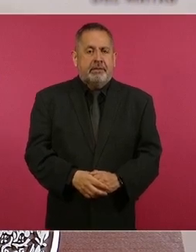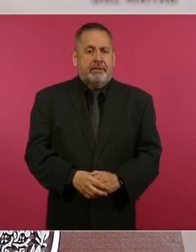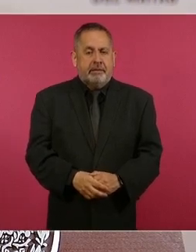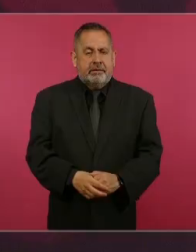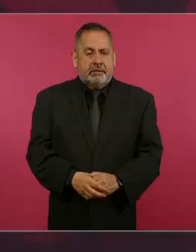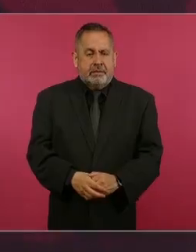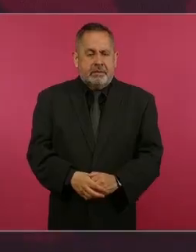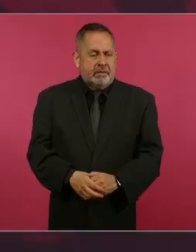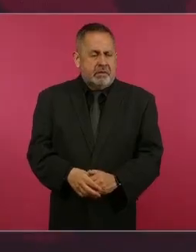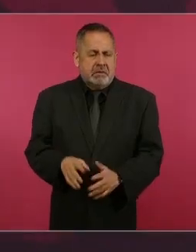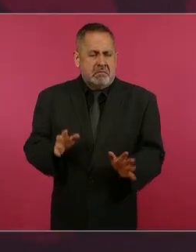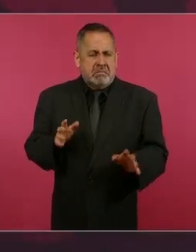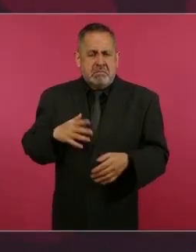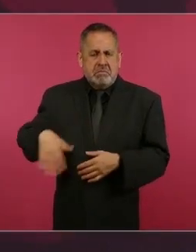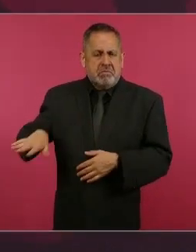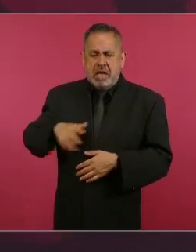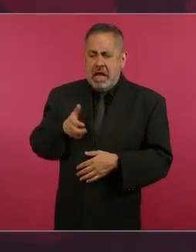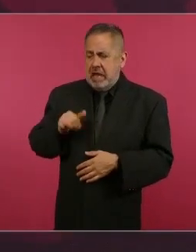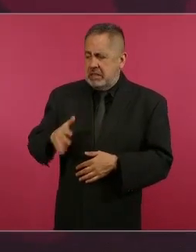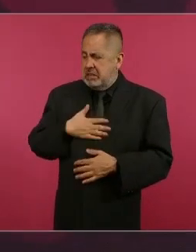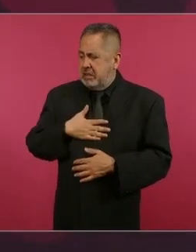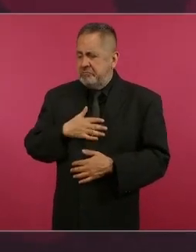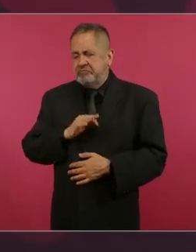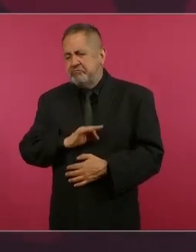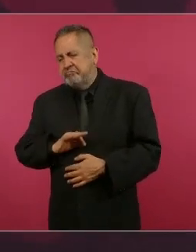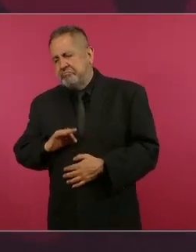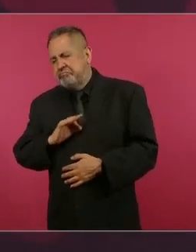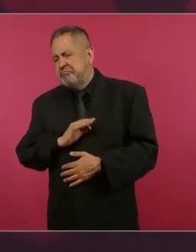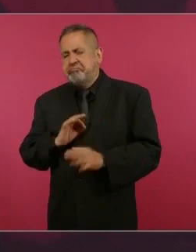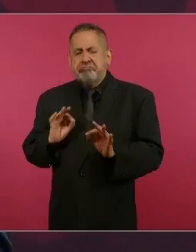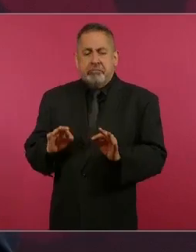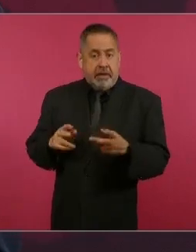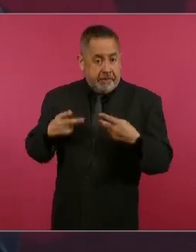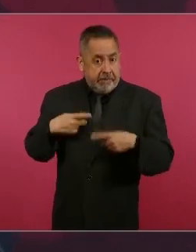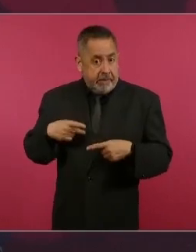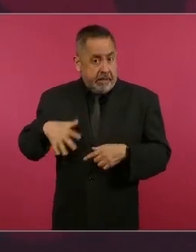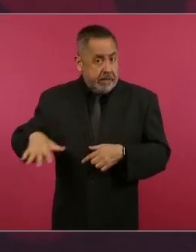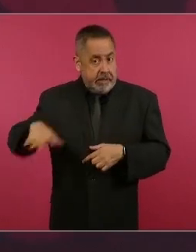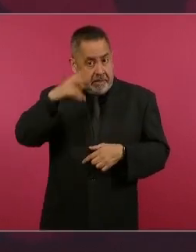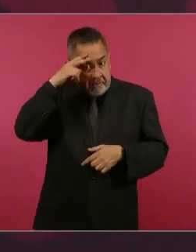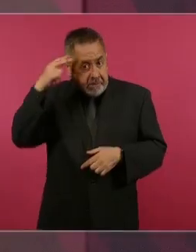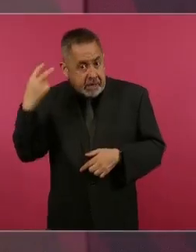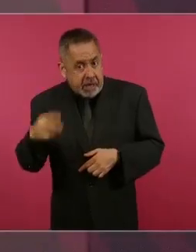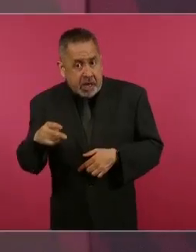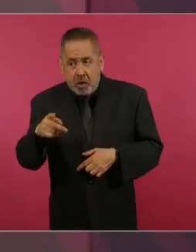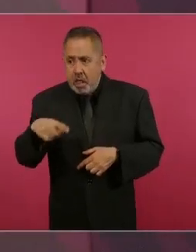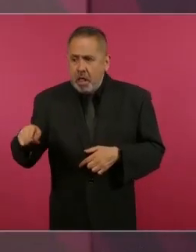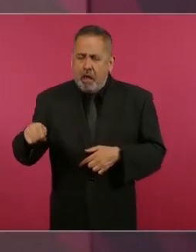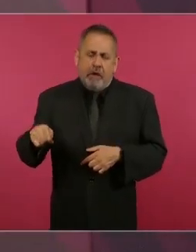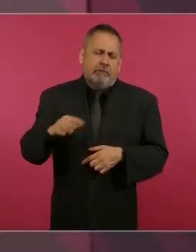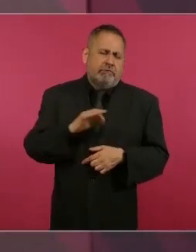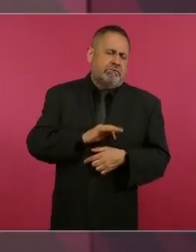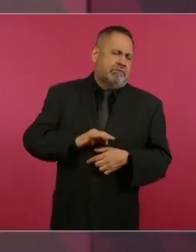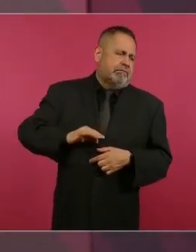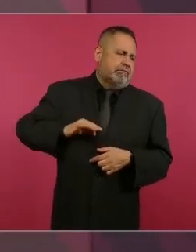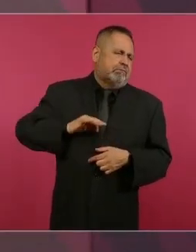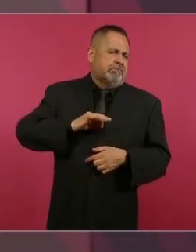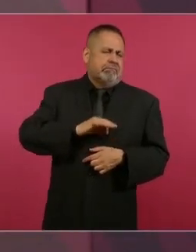somos felices, México es de los pueblos más felices del mundo.